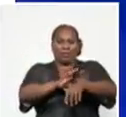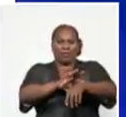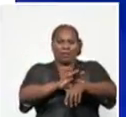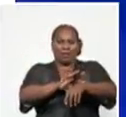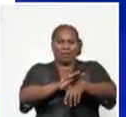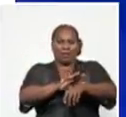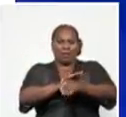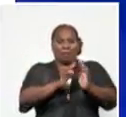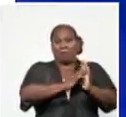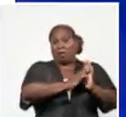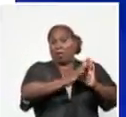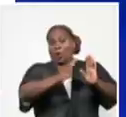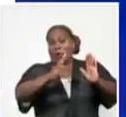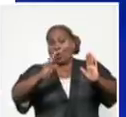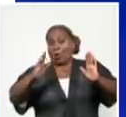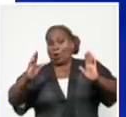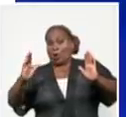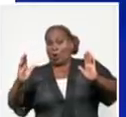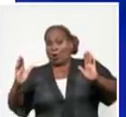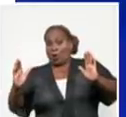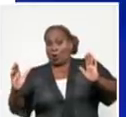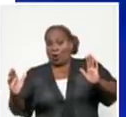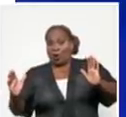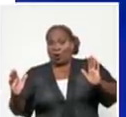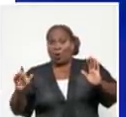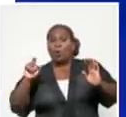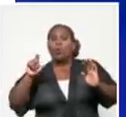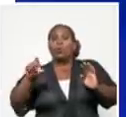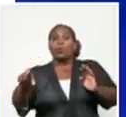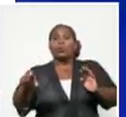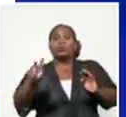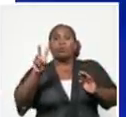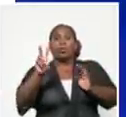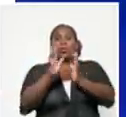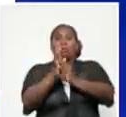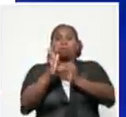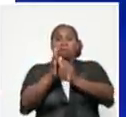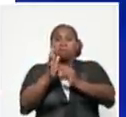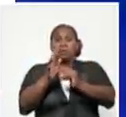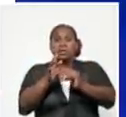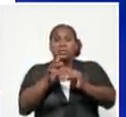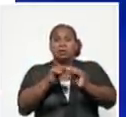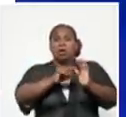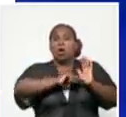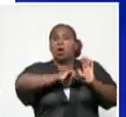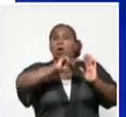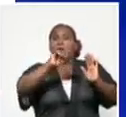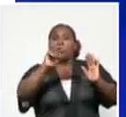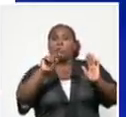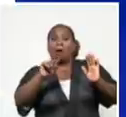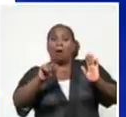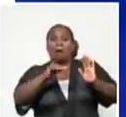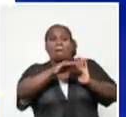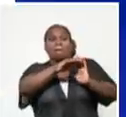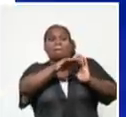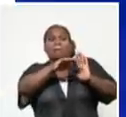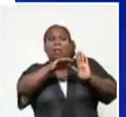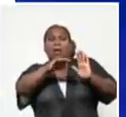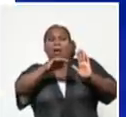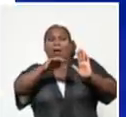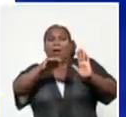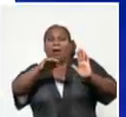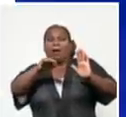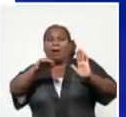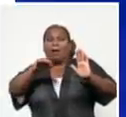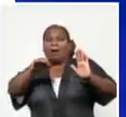este periodo. Prácticamente en los últimos dos meses la curva se había mantenido muy plana, pero hoy